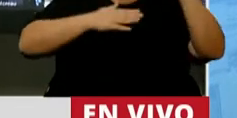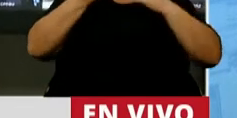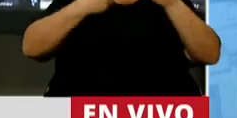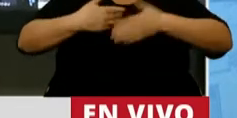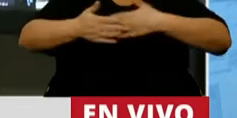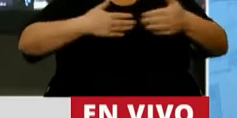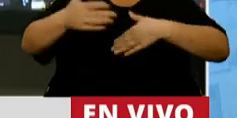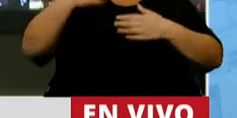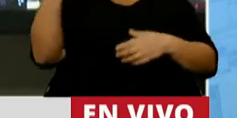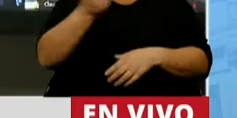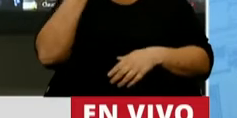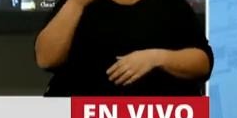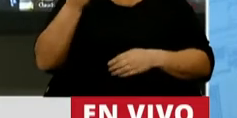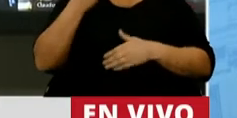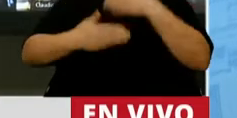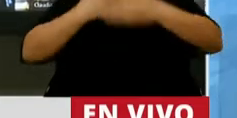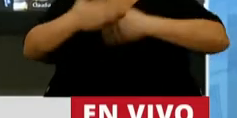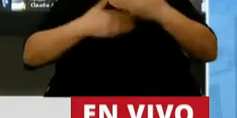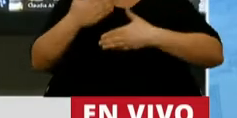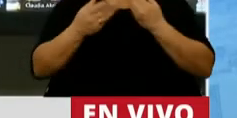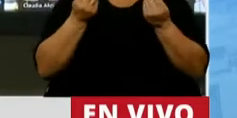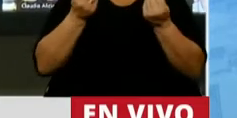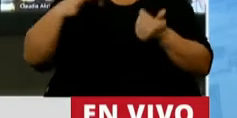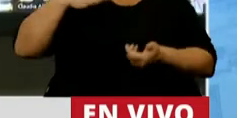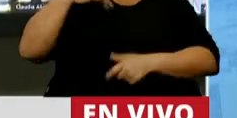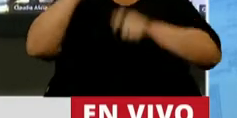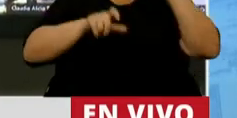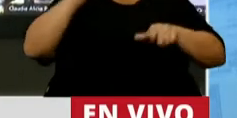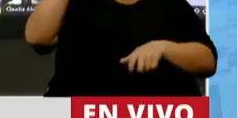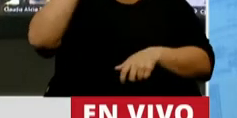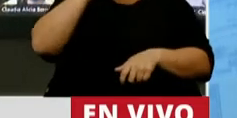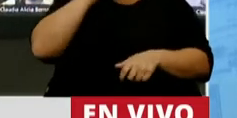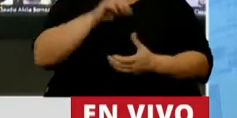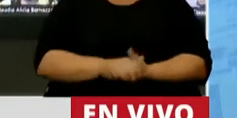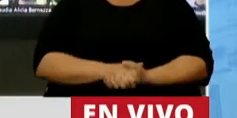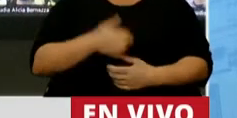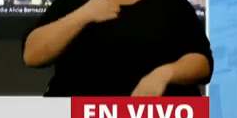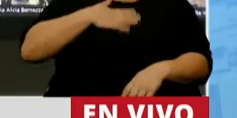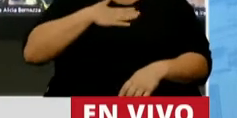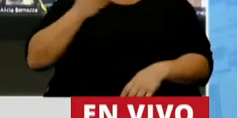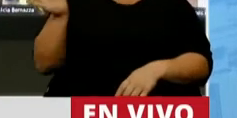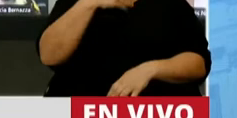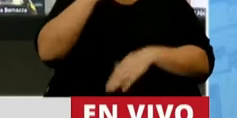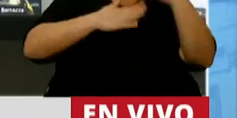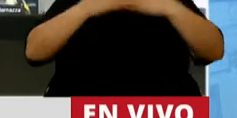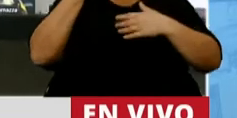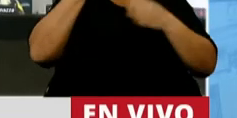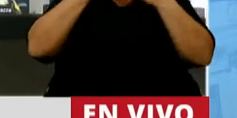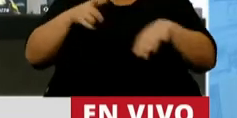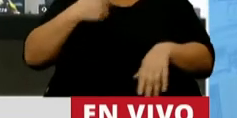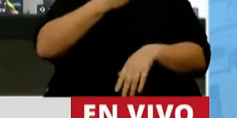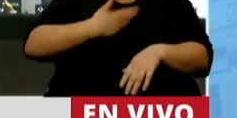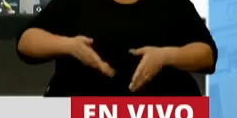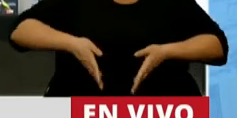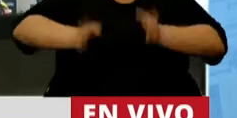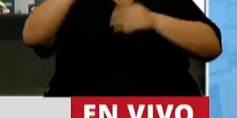infraestructura muy importantes para el desarrollo y la calidad de vida de los correntinos. Celebro que todas las obras iniciadas por nuestra gestión